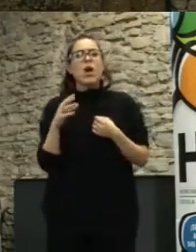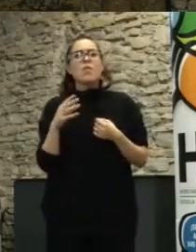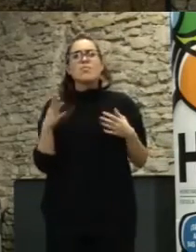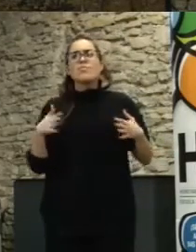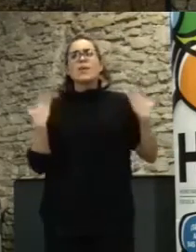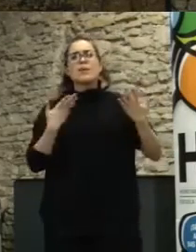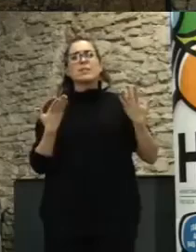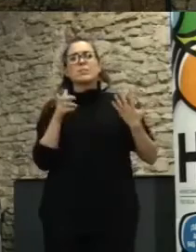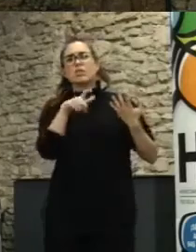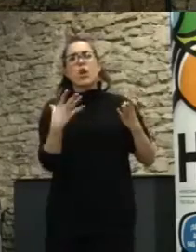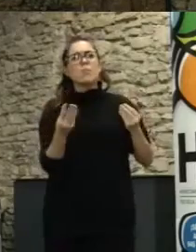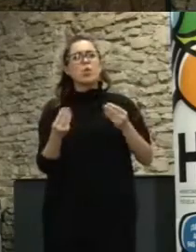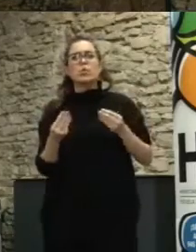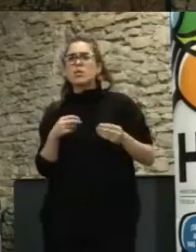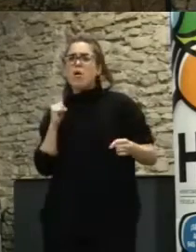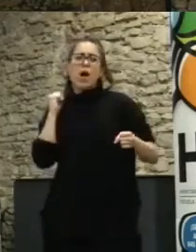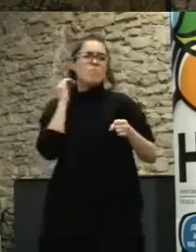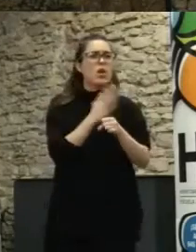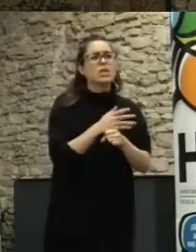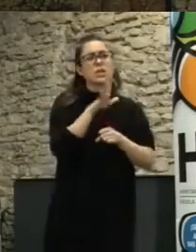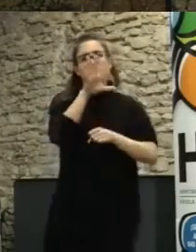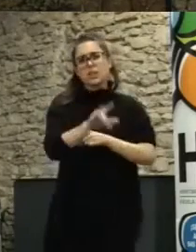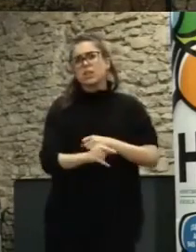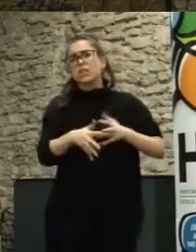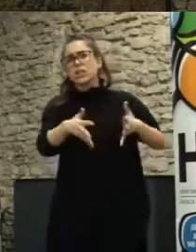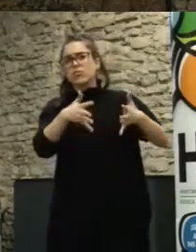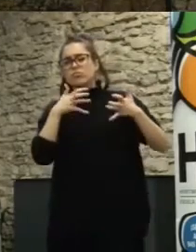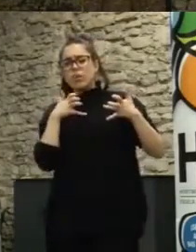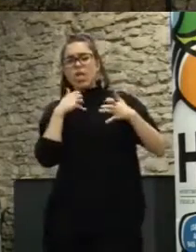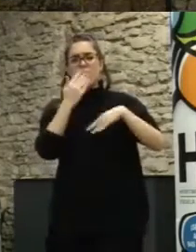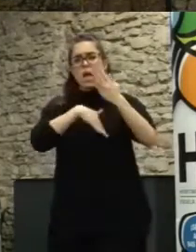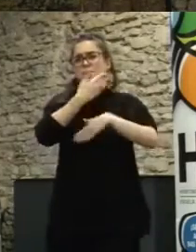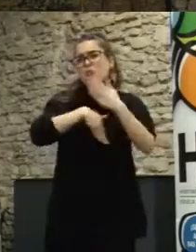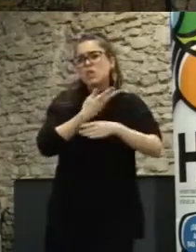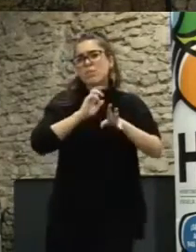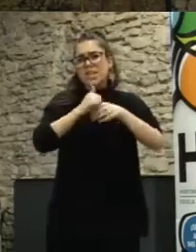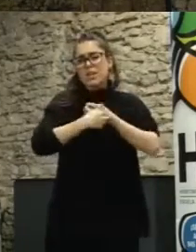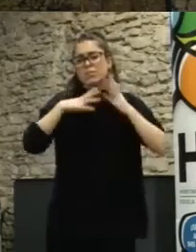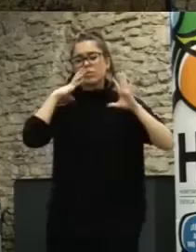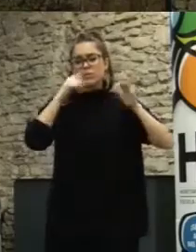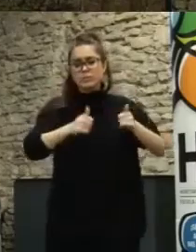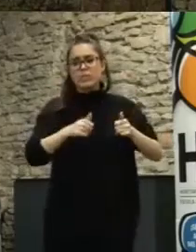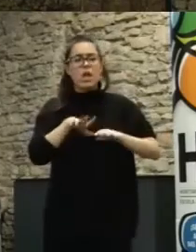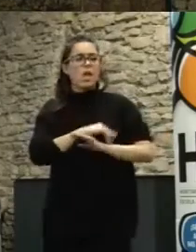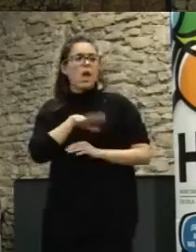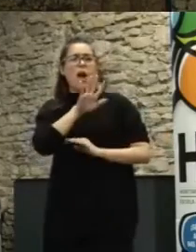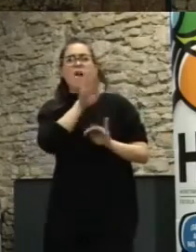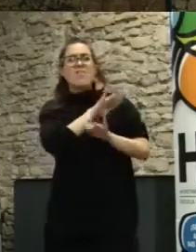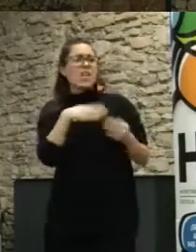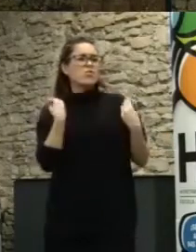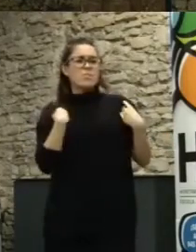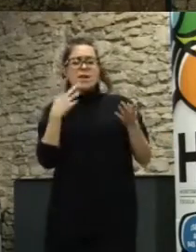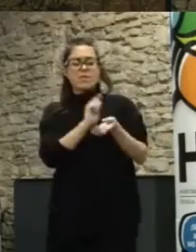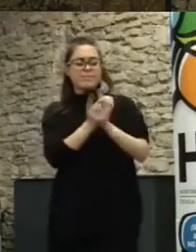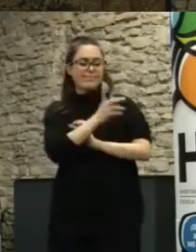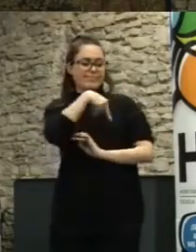los reglamentos de participación con los procesos participativos etcétera esto lo va a cambiar todo y de repente nos damos